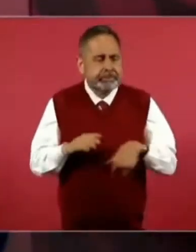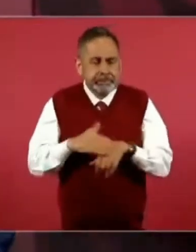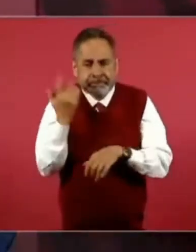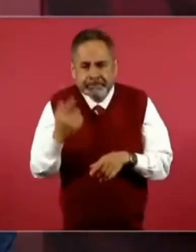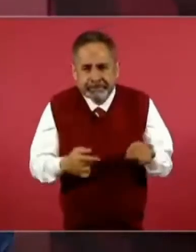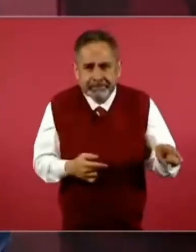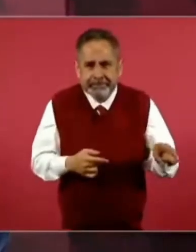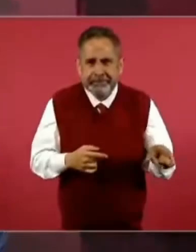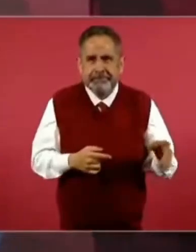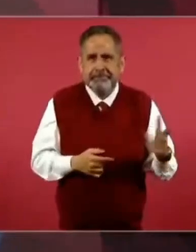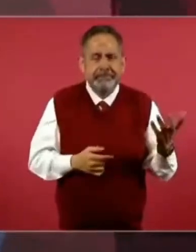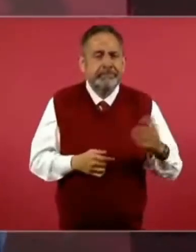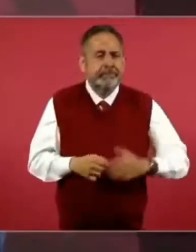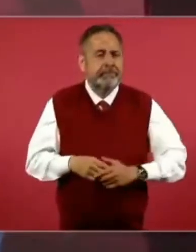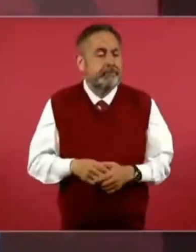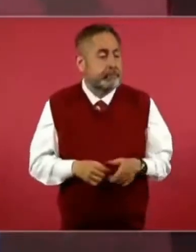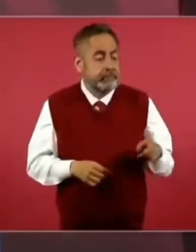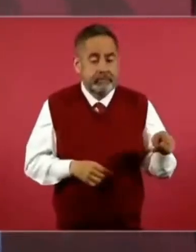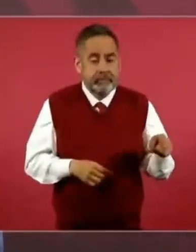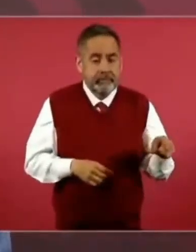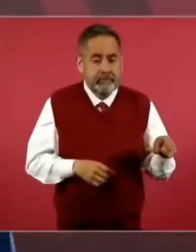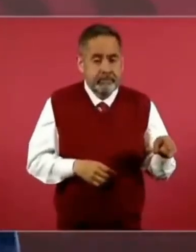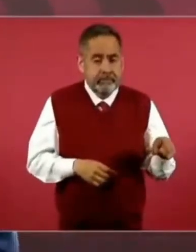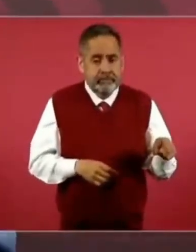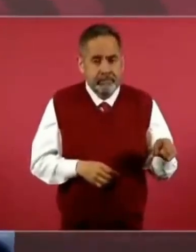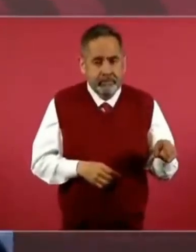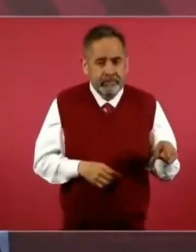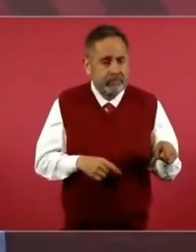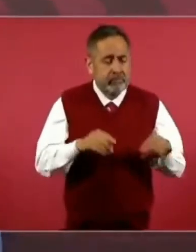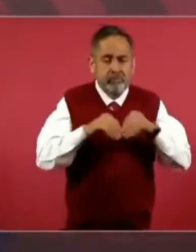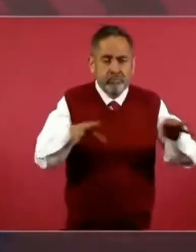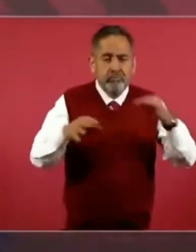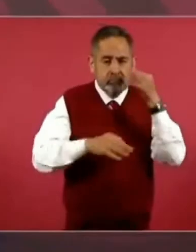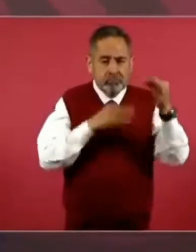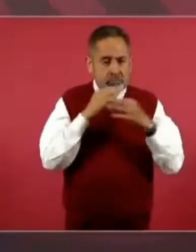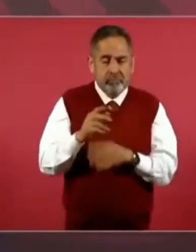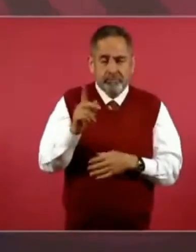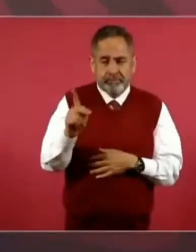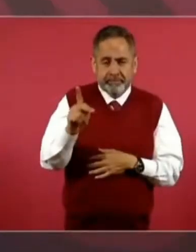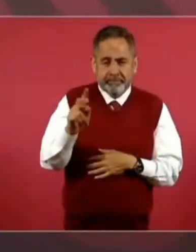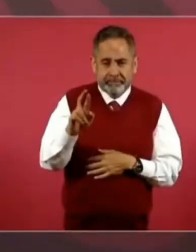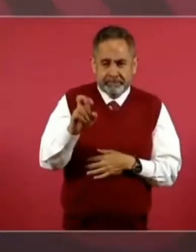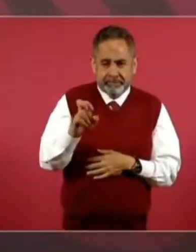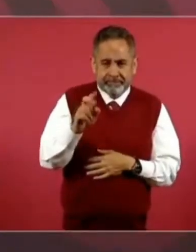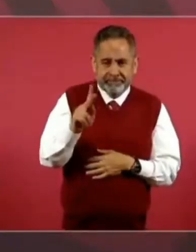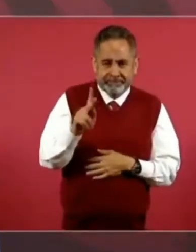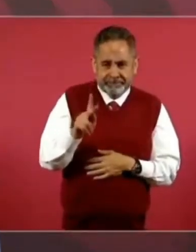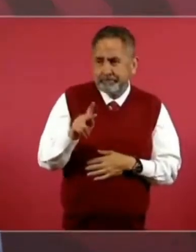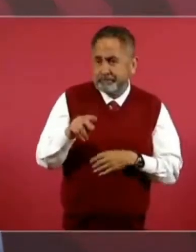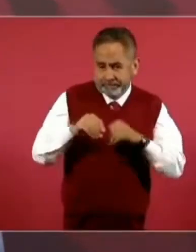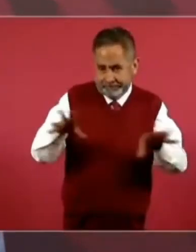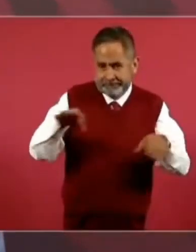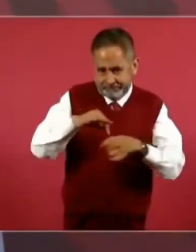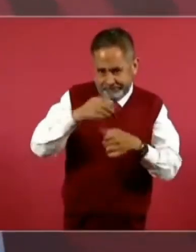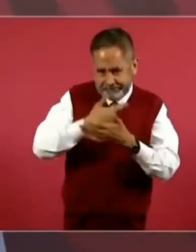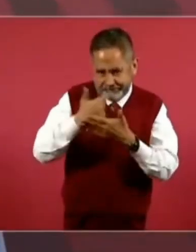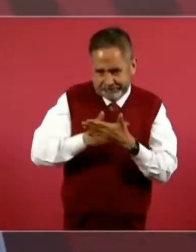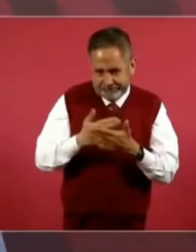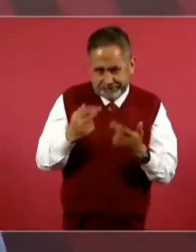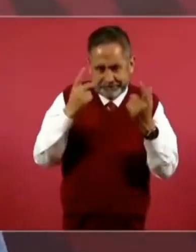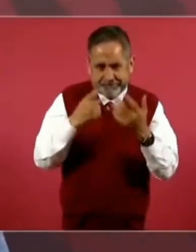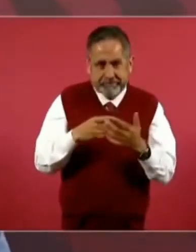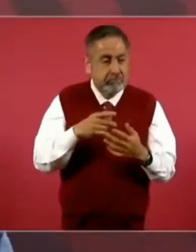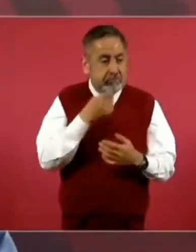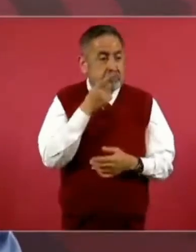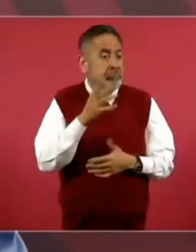se dio a conocer en el PrEP de que supuestamente